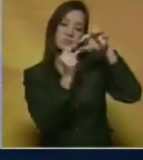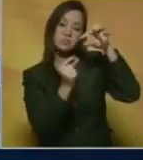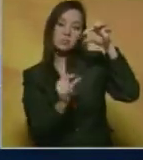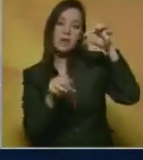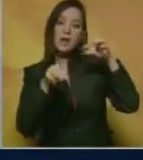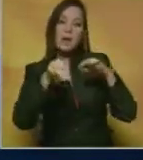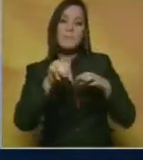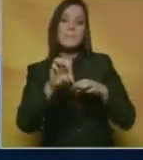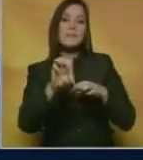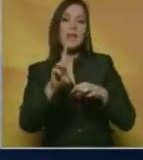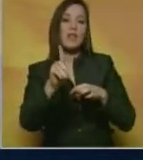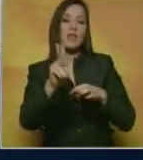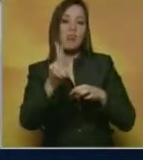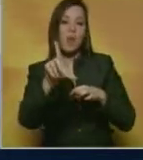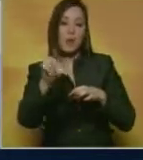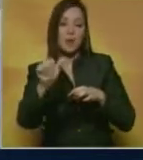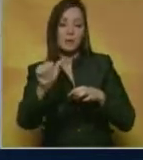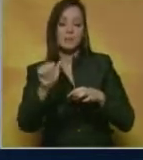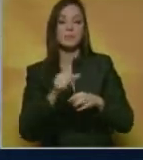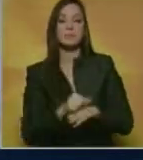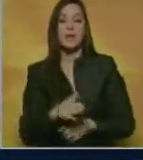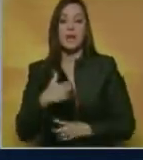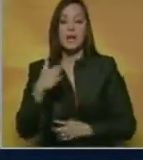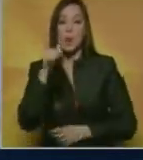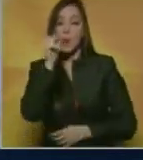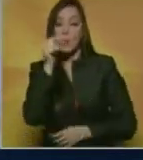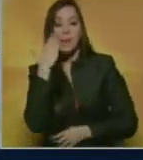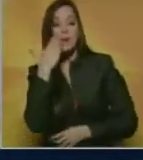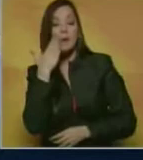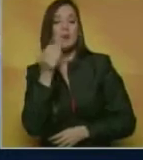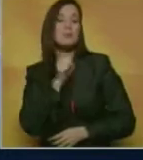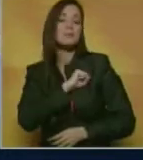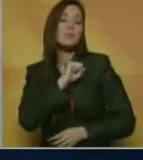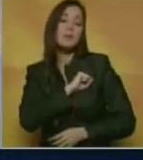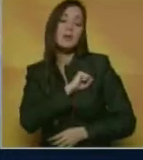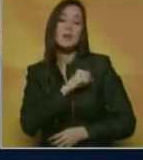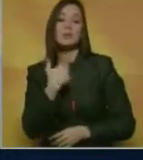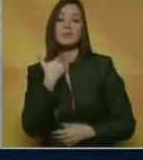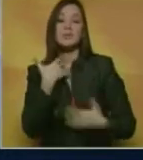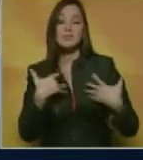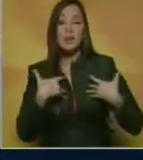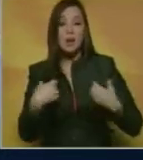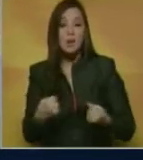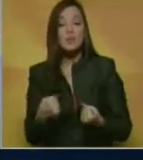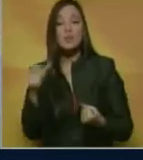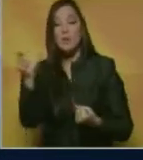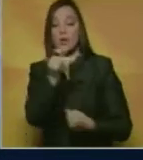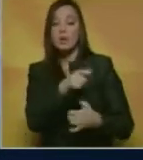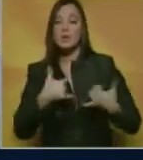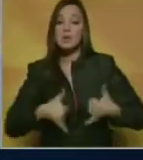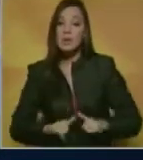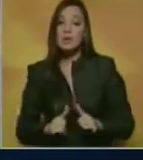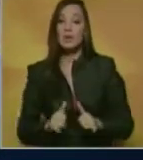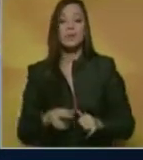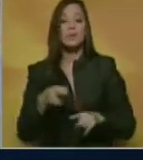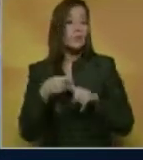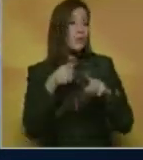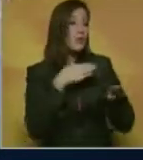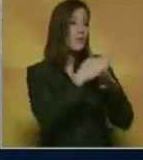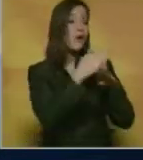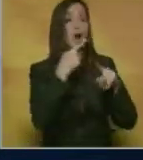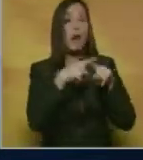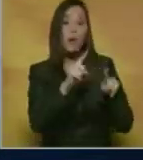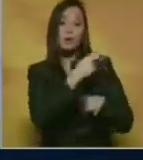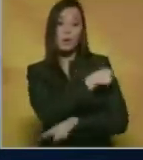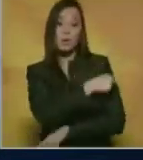biopsias. Los padres se manifiestan que temen por la salud de sus hijos y de los pacientes ambulatorios que tienen que recurrir a otros hospitales